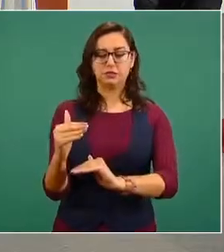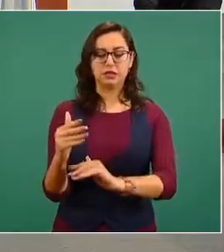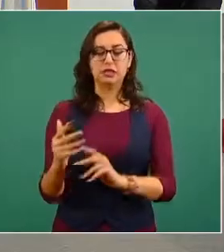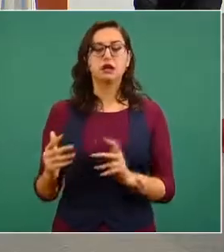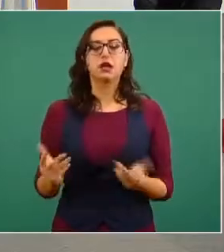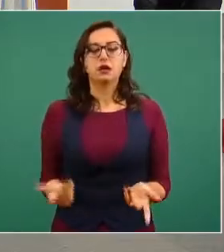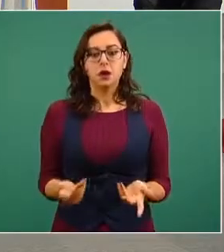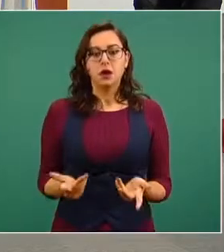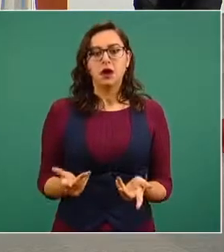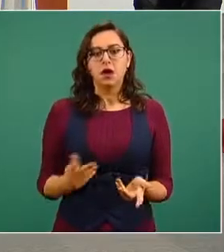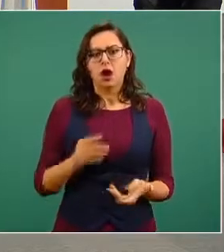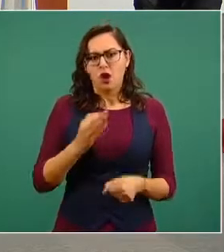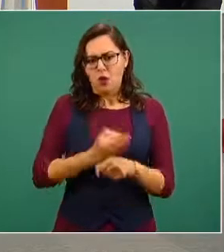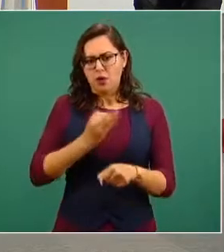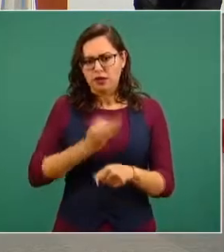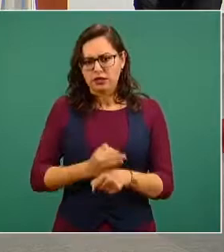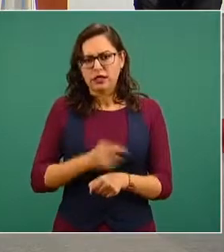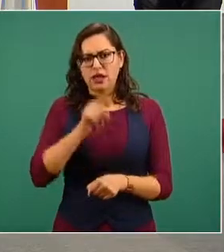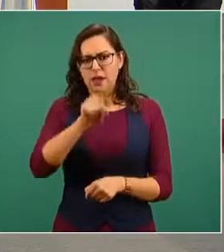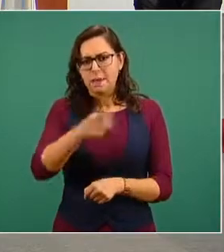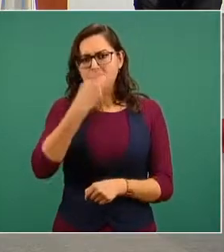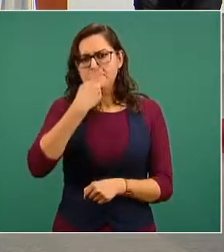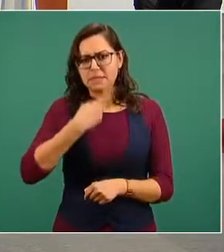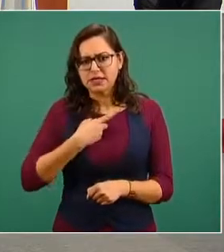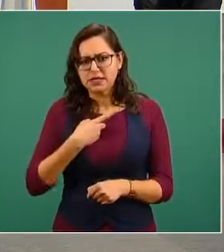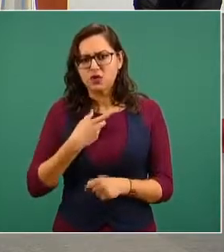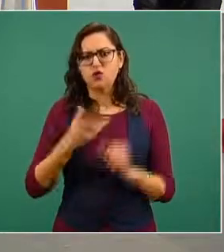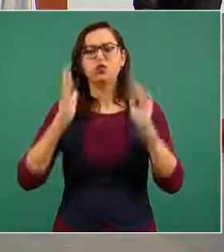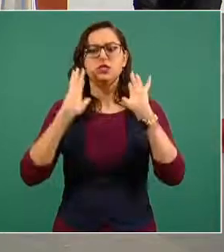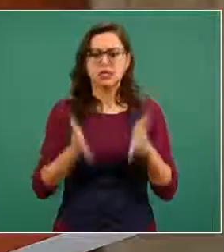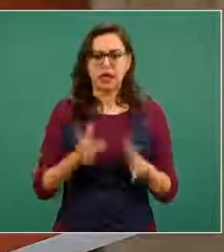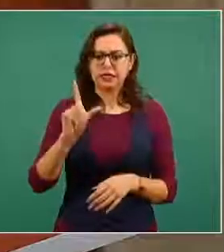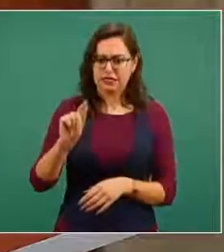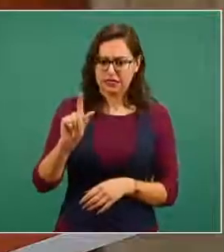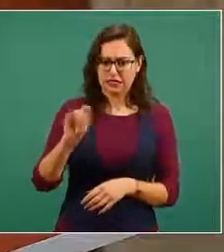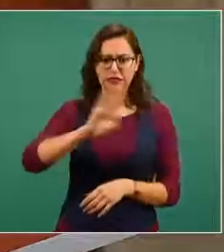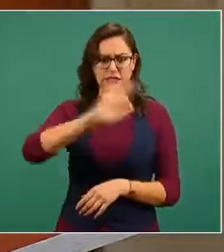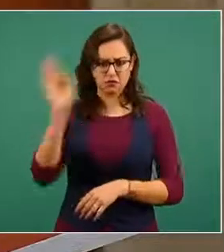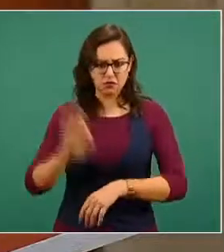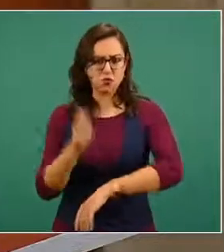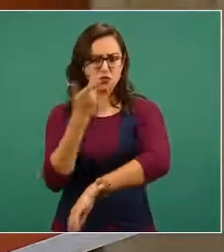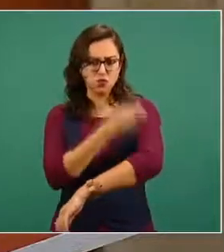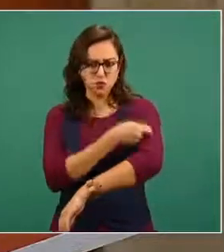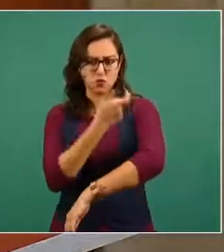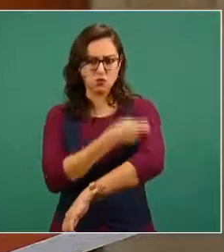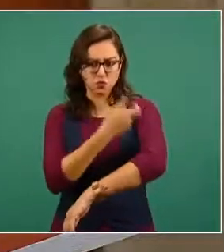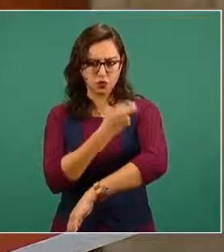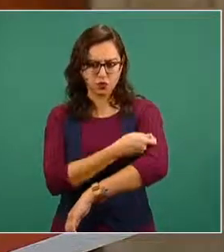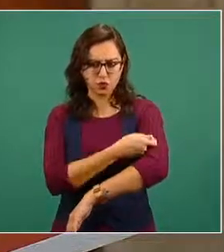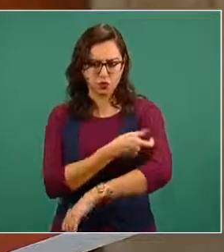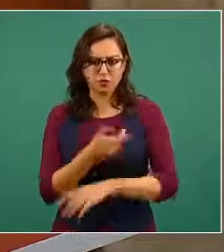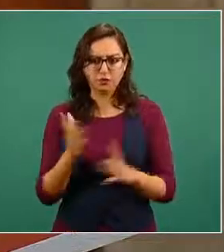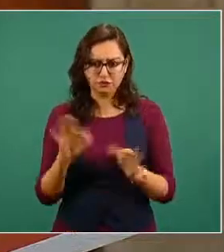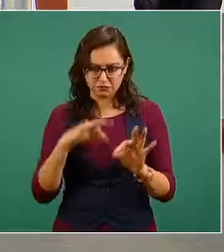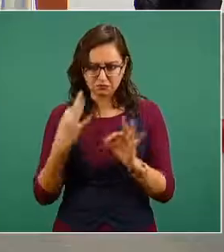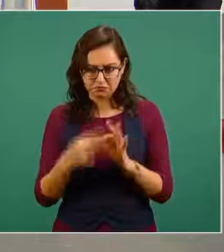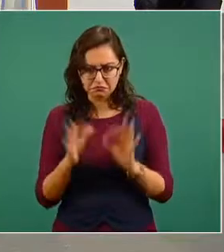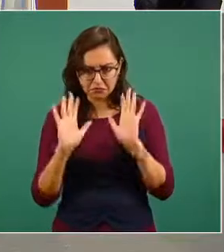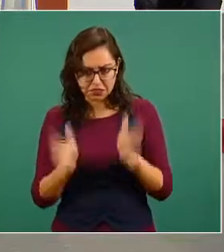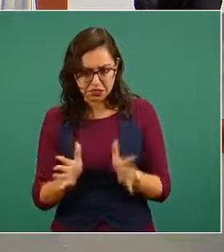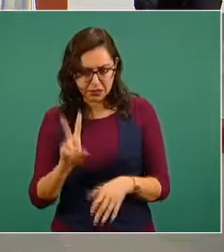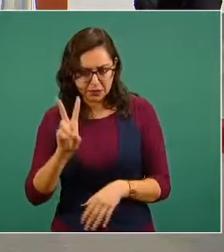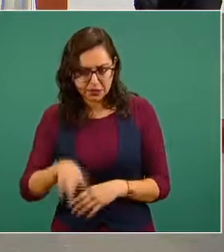según nos informan, llevan ya como el 70 por ciento. Así es, ¿verdad?